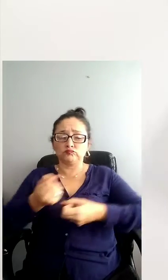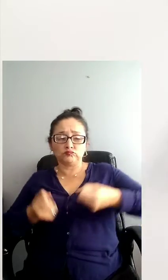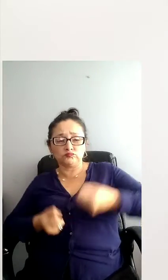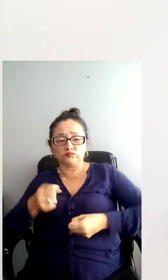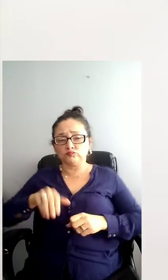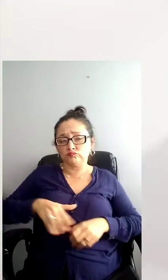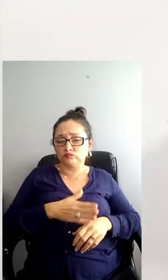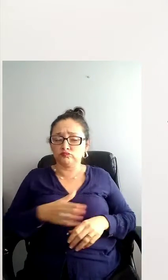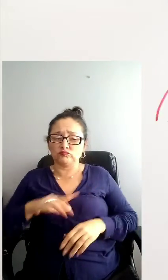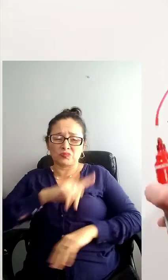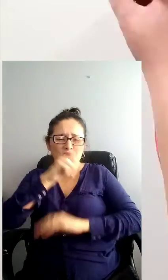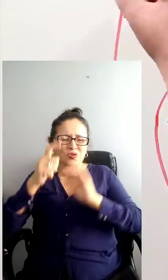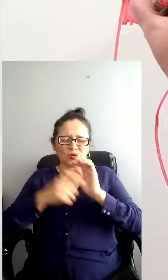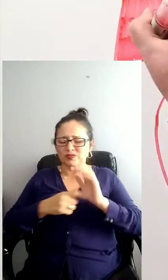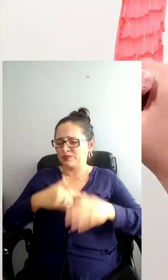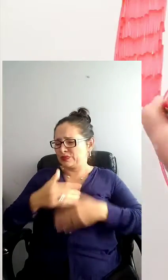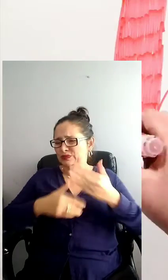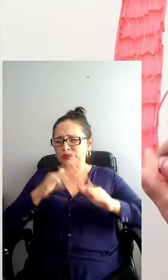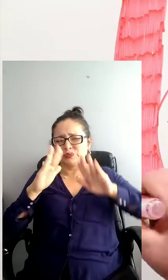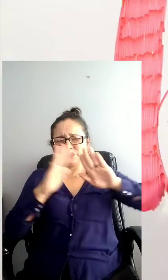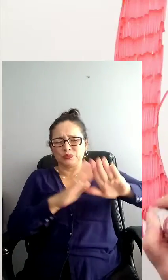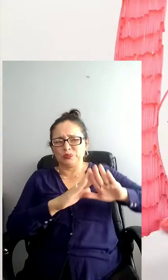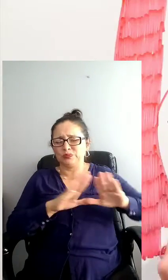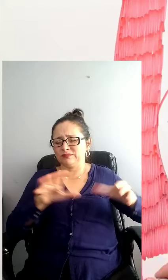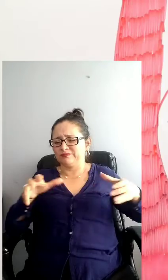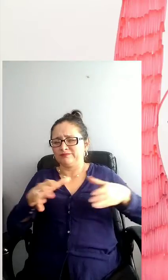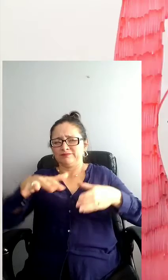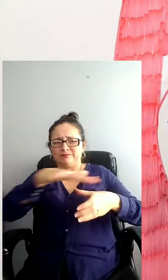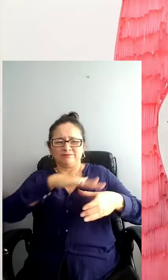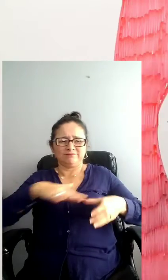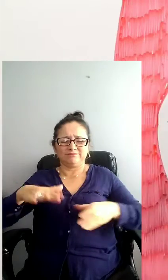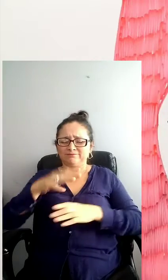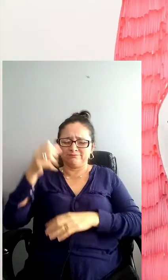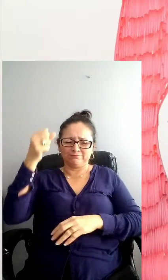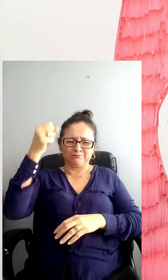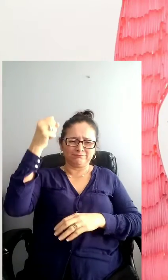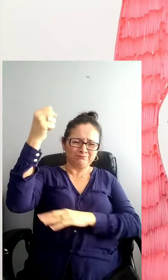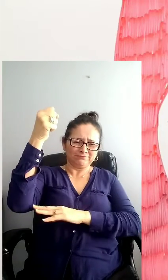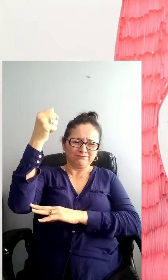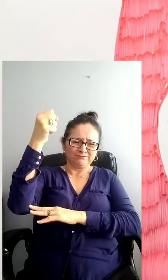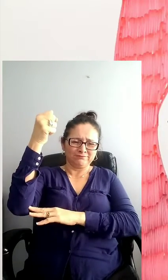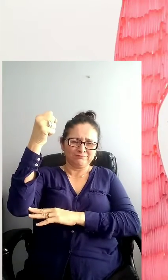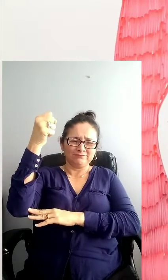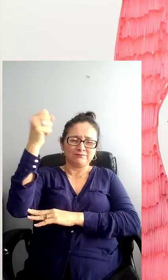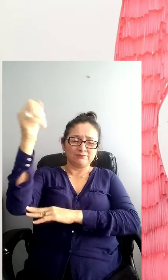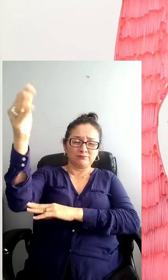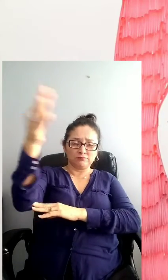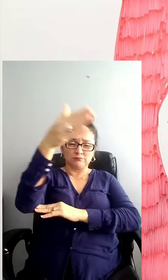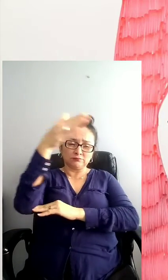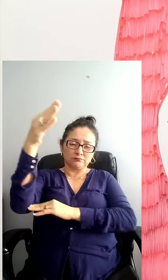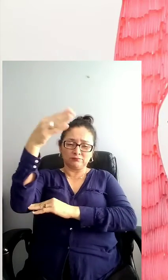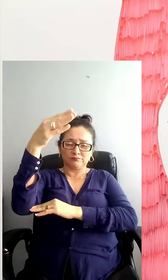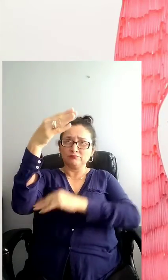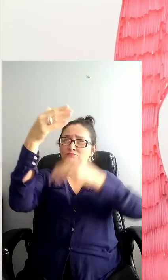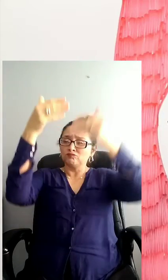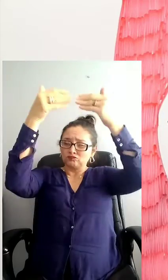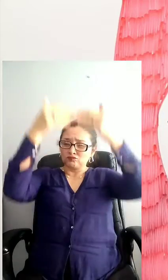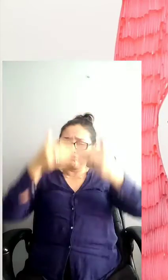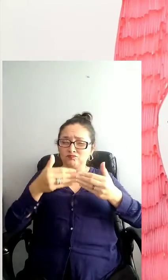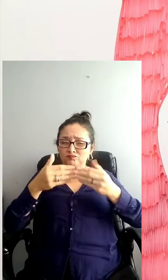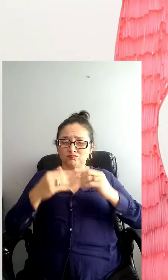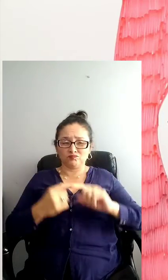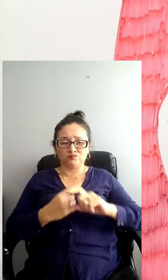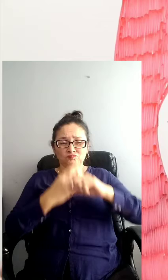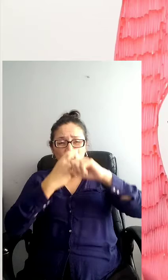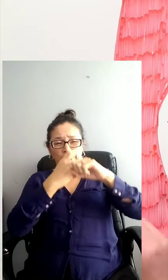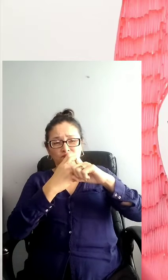Tras la muerte de Hindenburg, Hitler se proclamó Führer de Alemania. Con poca fuerza al principio, fue moviendo los hilos para llenar el terreno al poder total.